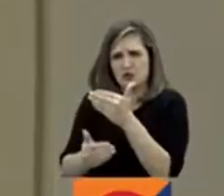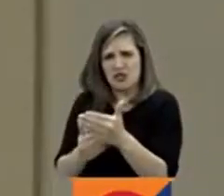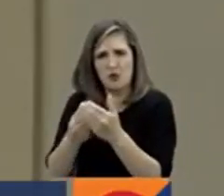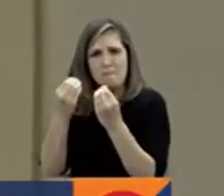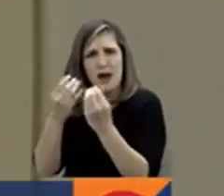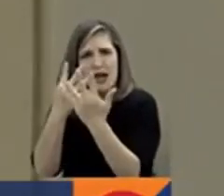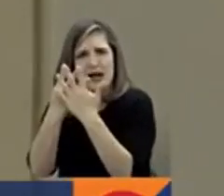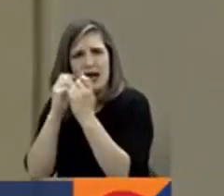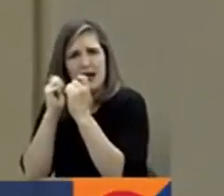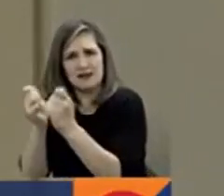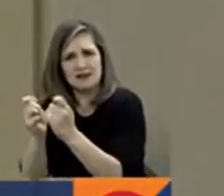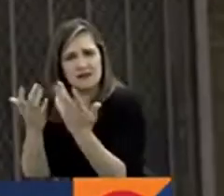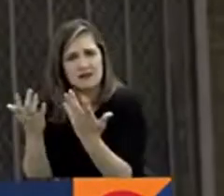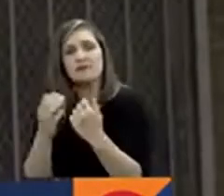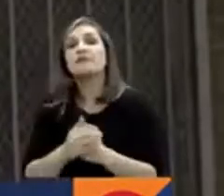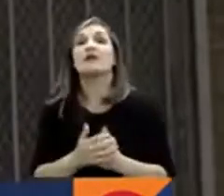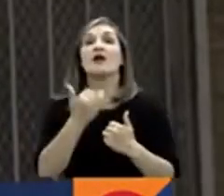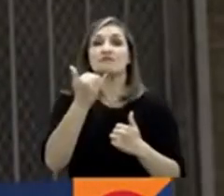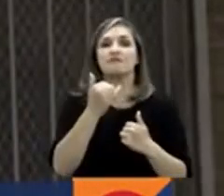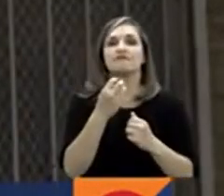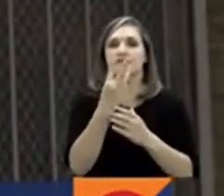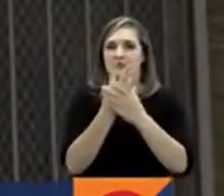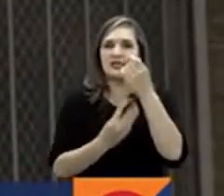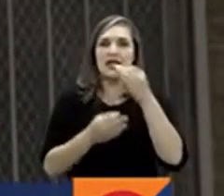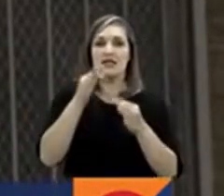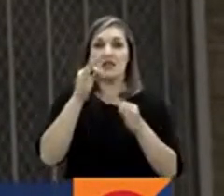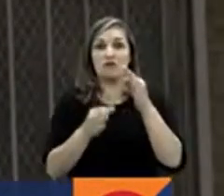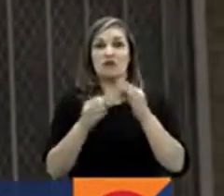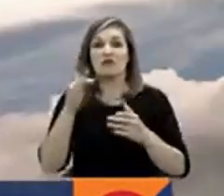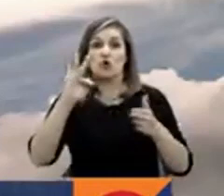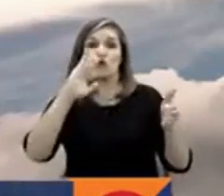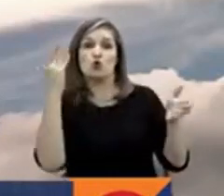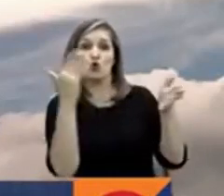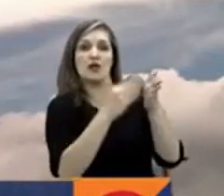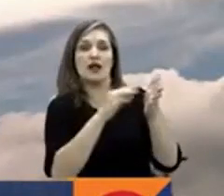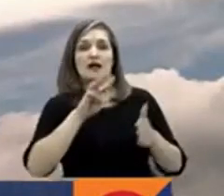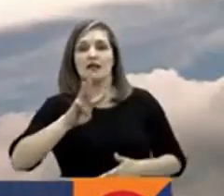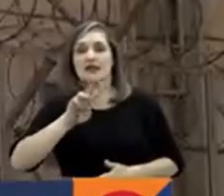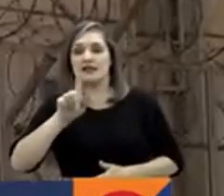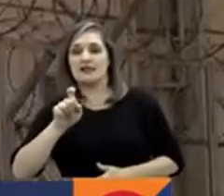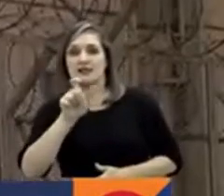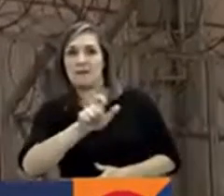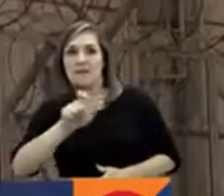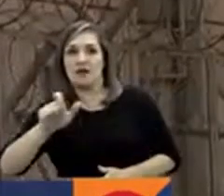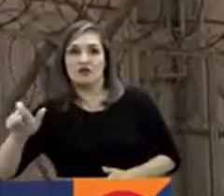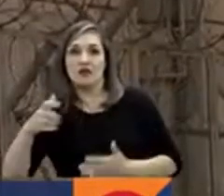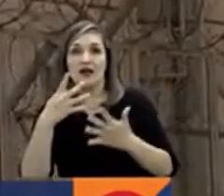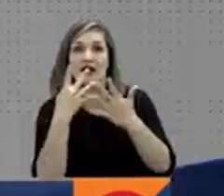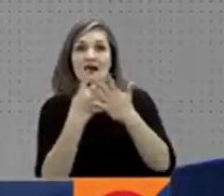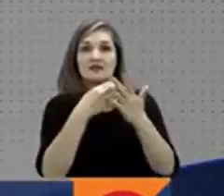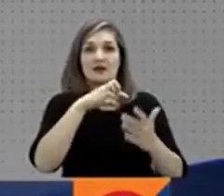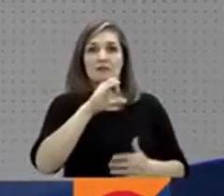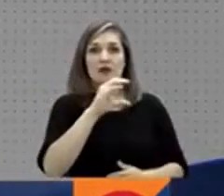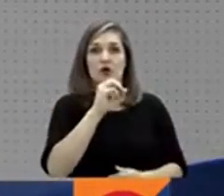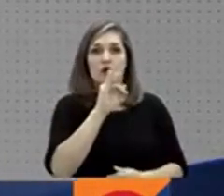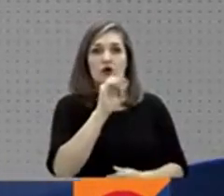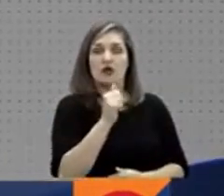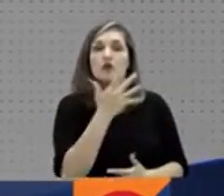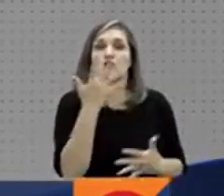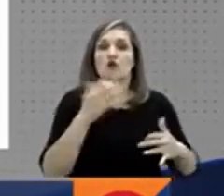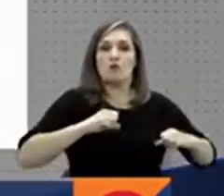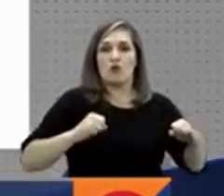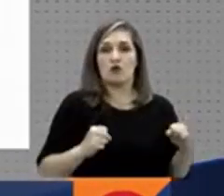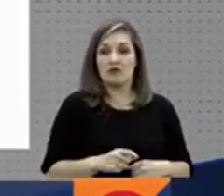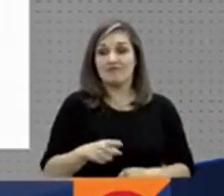decisión se conoce luego que el alto tribunal analizara una tutela interpuesta por 36 presos de la cárcel La Picota, ubicada en el sur de Bogotá. Privados de la